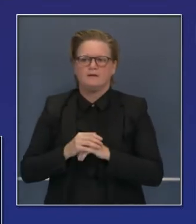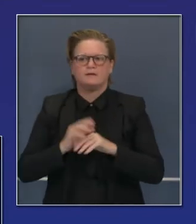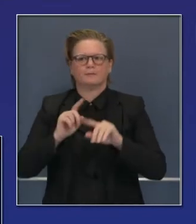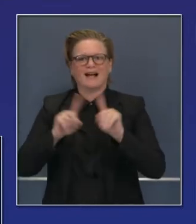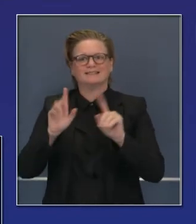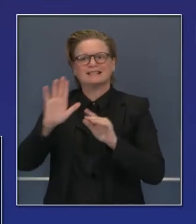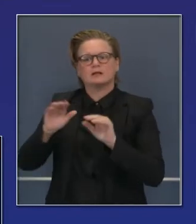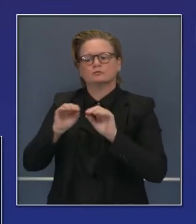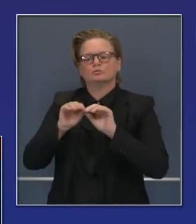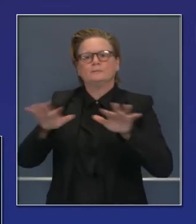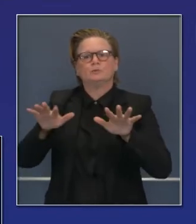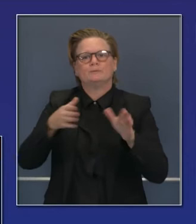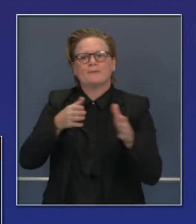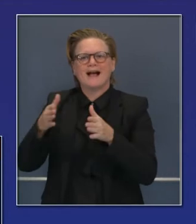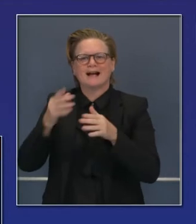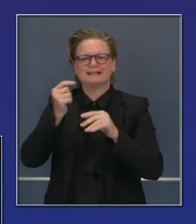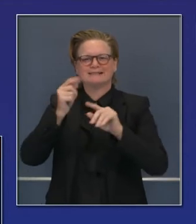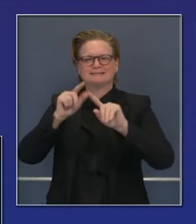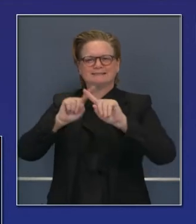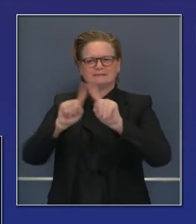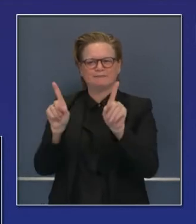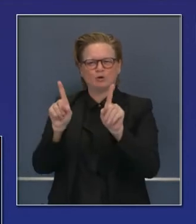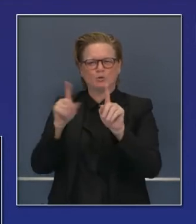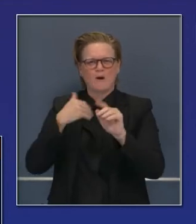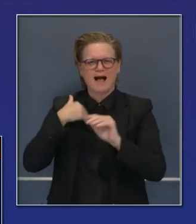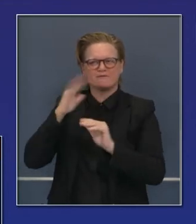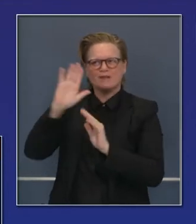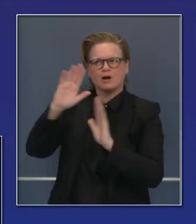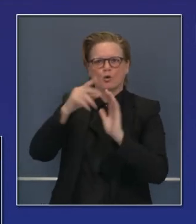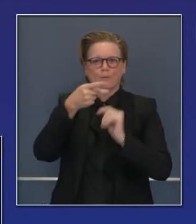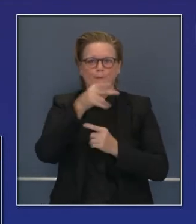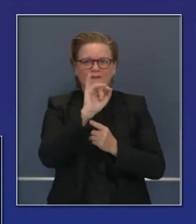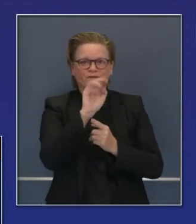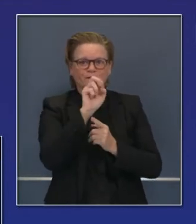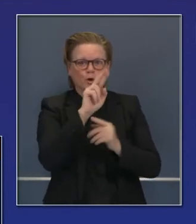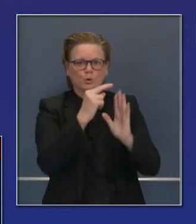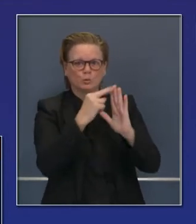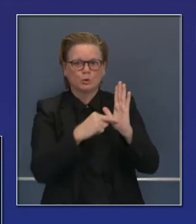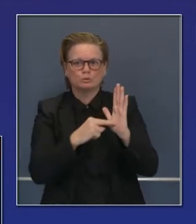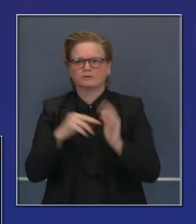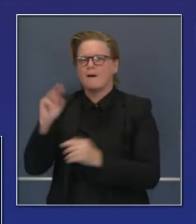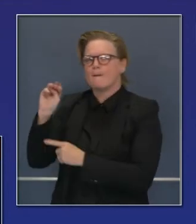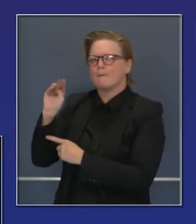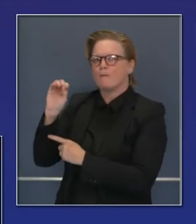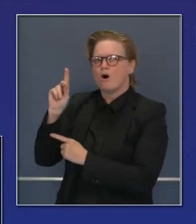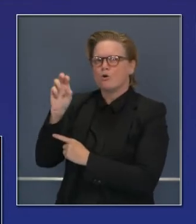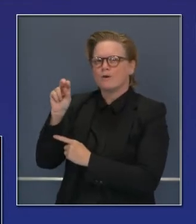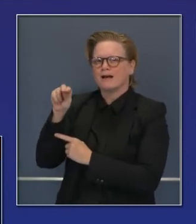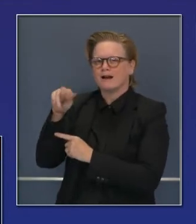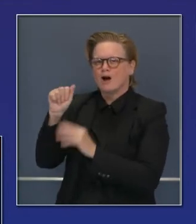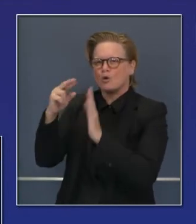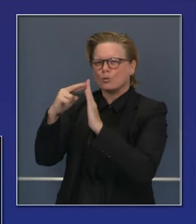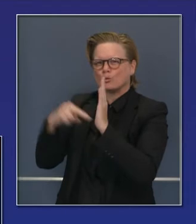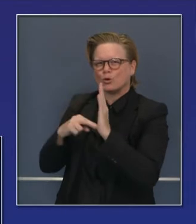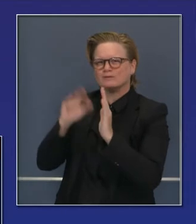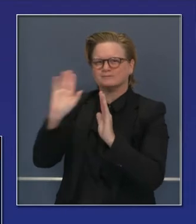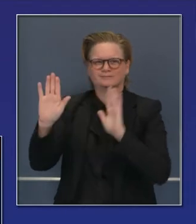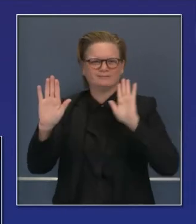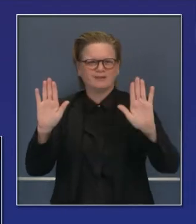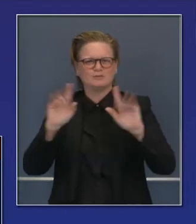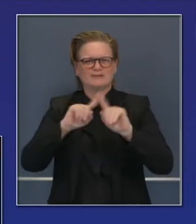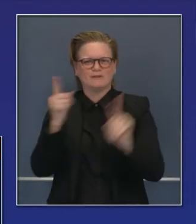que requieren una distribución distinta o protocolos distintos para la distribución porque es una vacuna distinta.